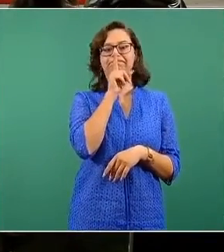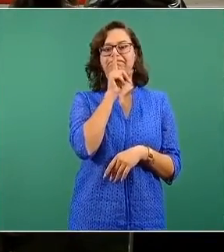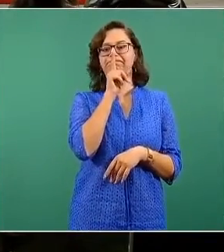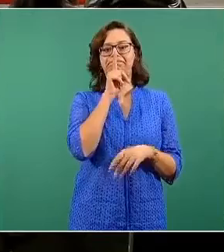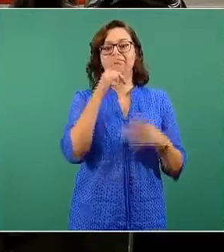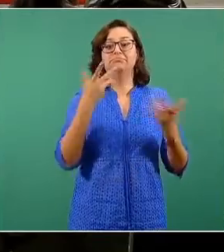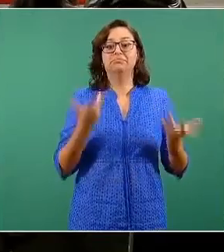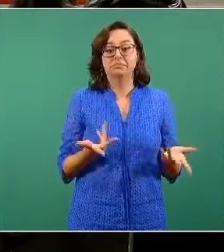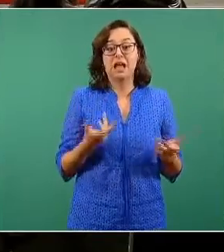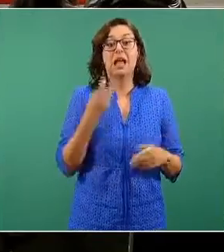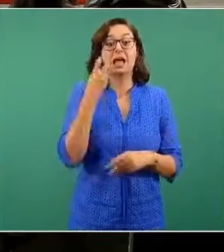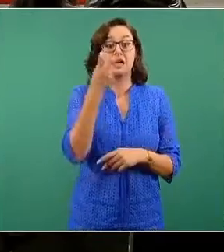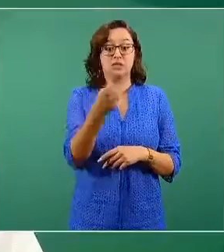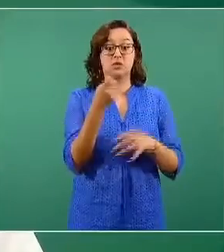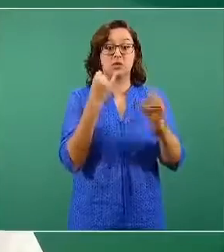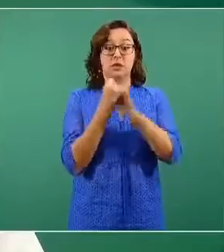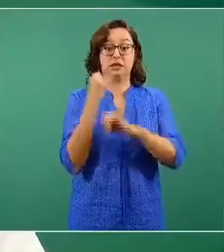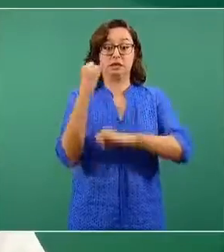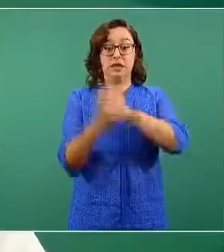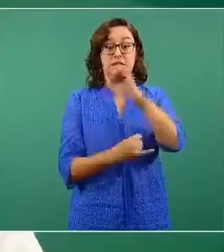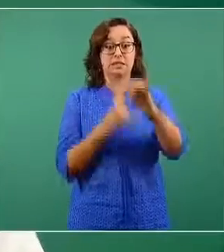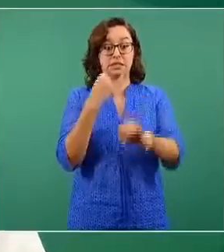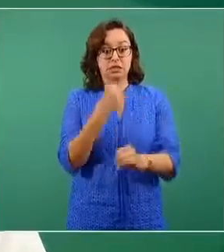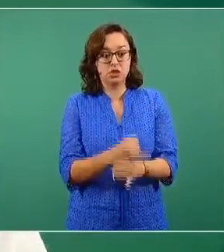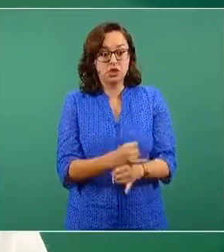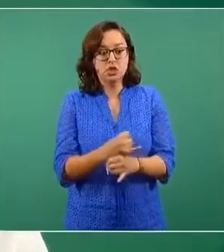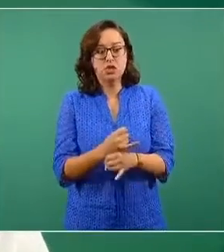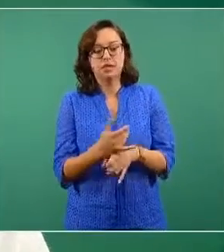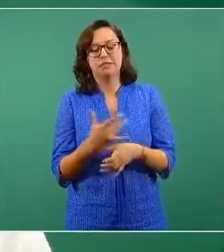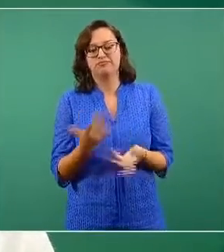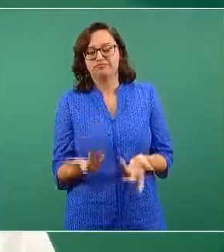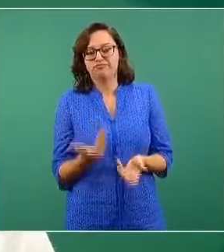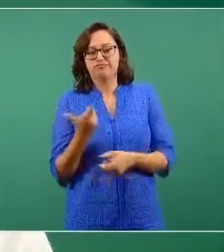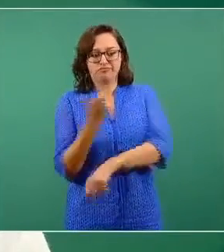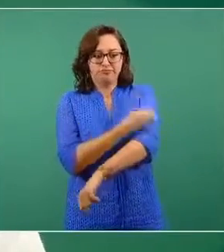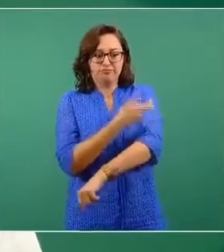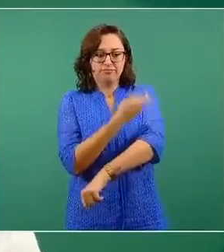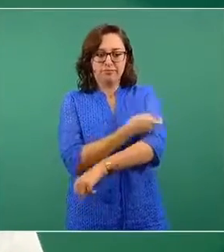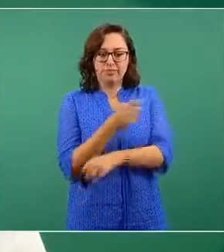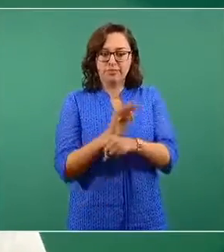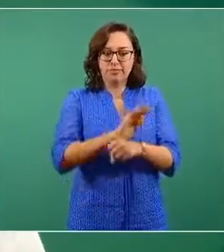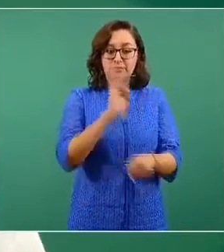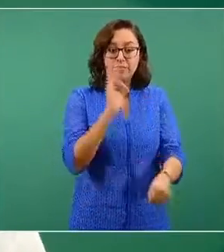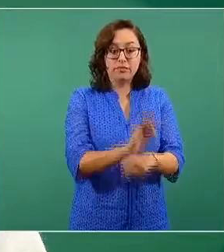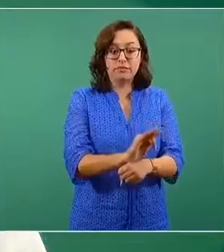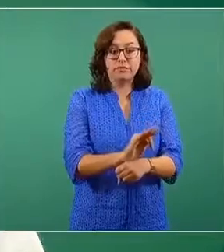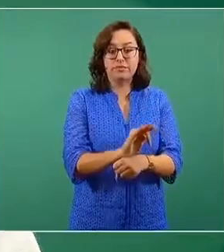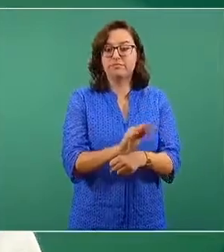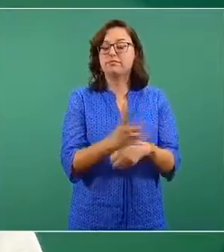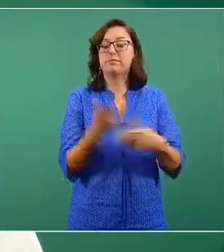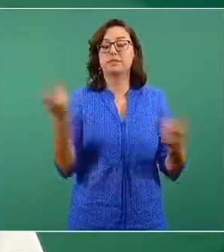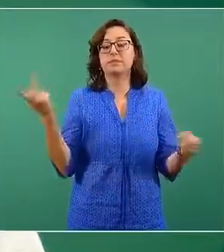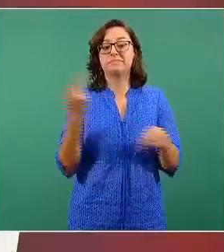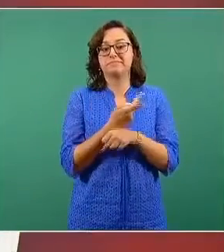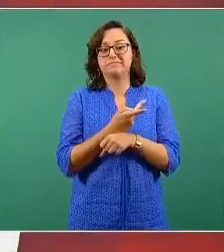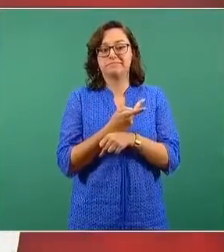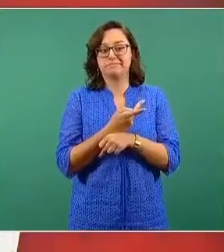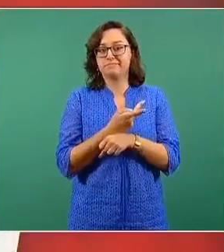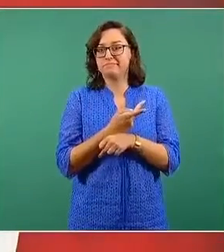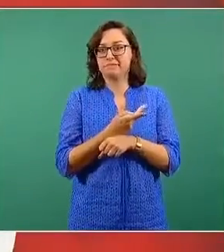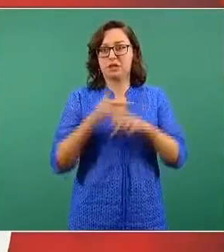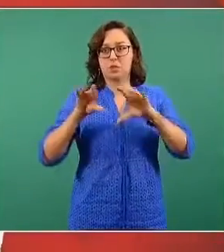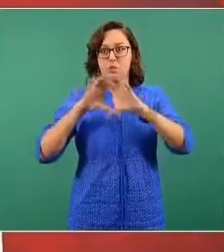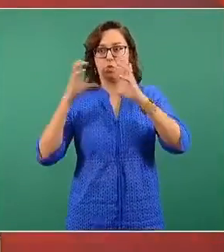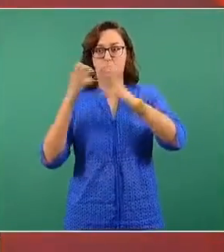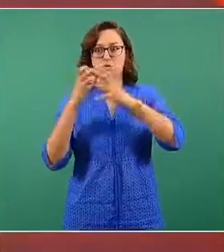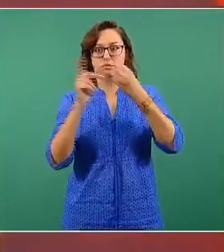los estándares de la regulación sanitaria, para lograr la máxima protección de las personas, hace que ninguna autoridad sanitaria del